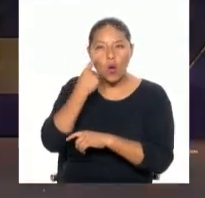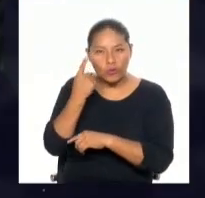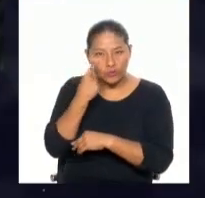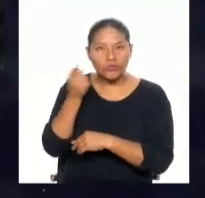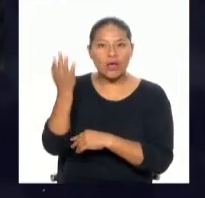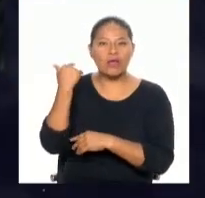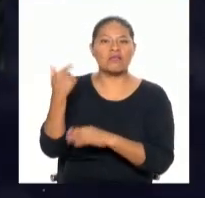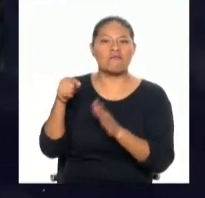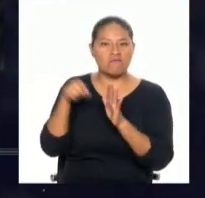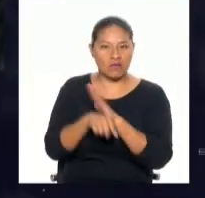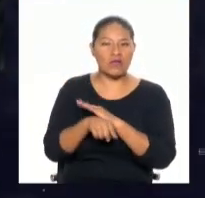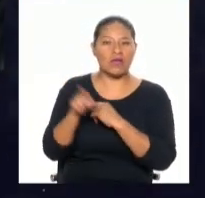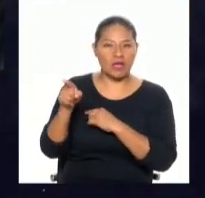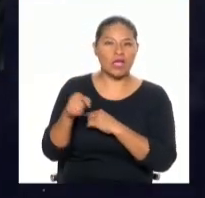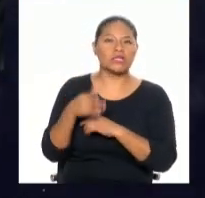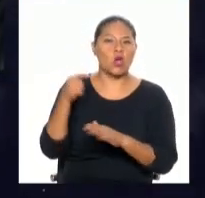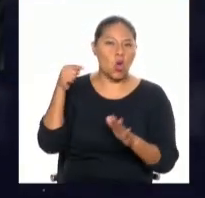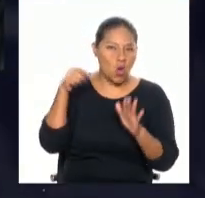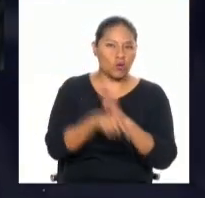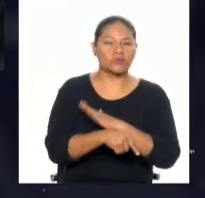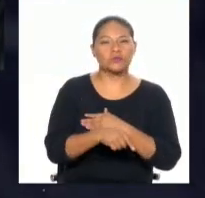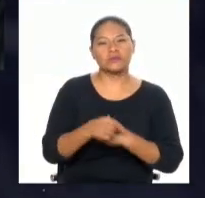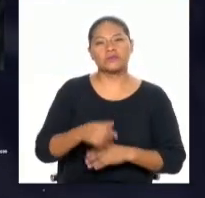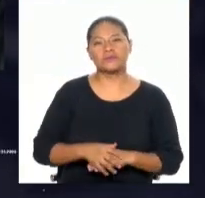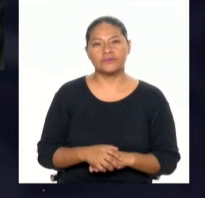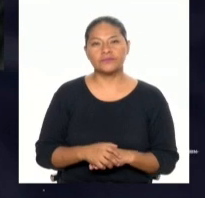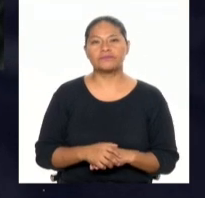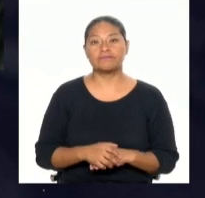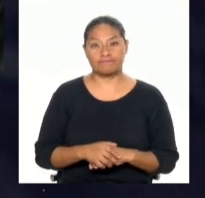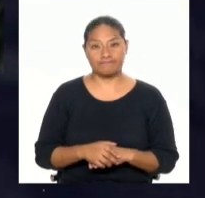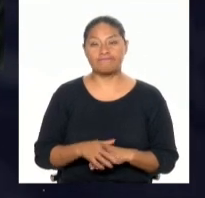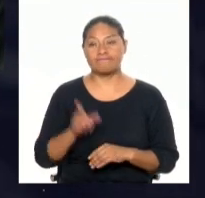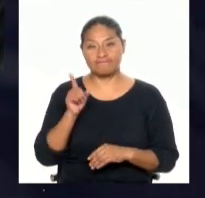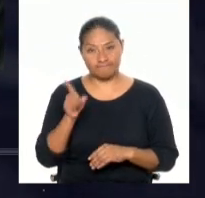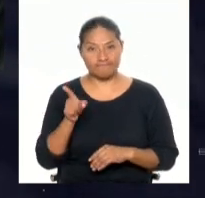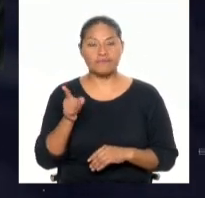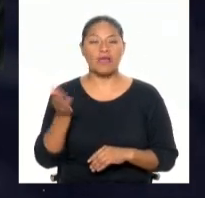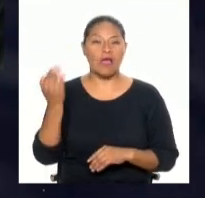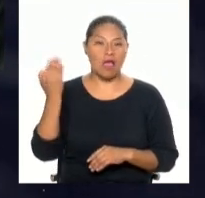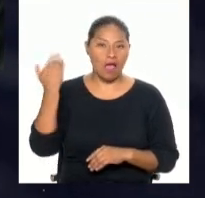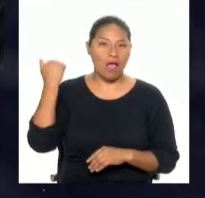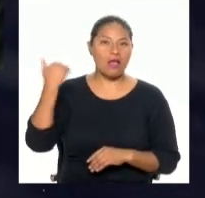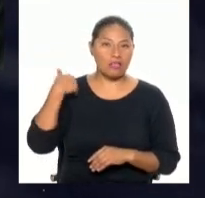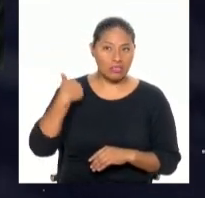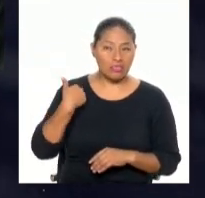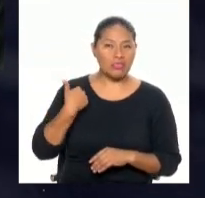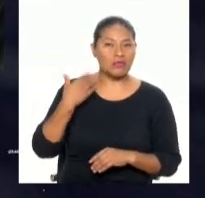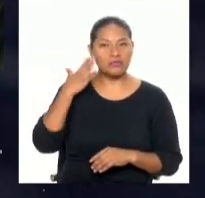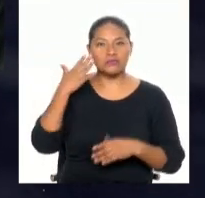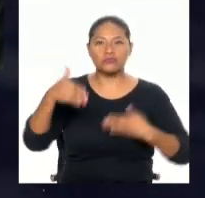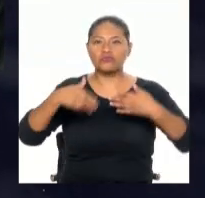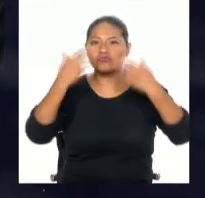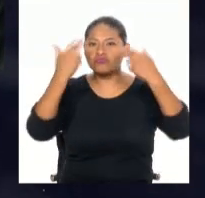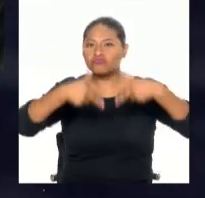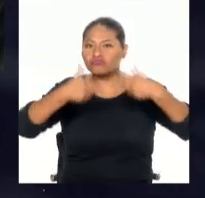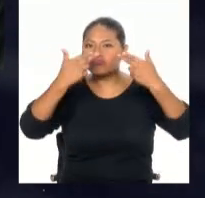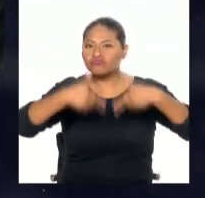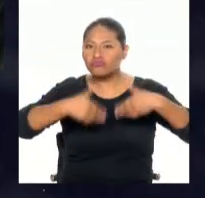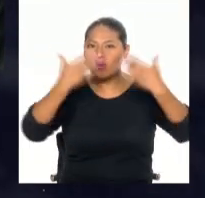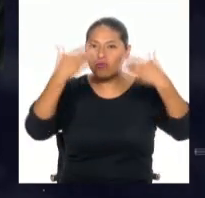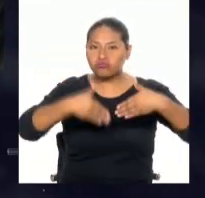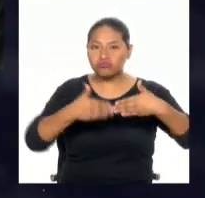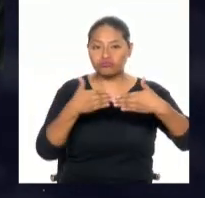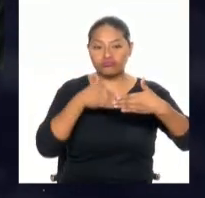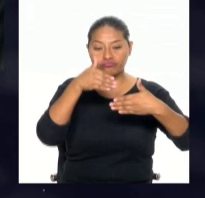el homicida del sereno. Homicida ya. Así que cualquier información, amigos televidentes, en el lugar que se encuentre, sobre todo las zonas fronterizas, porque lo más probable es que este